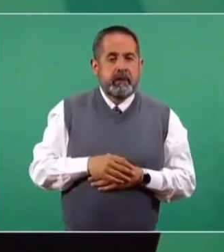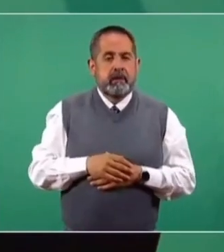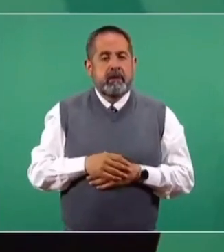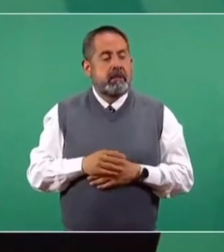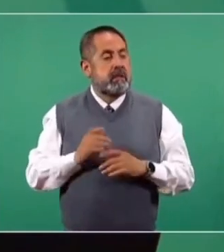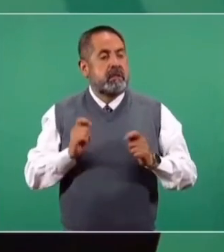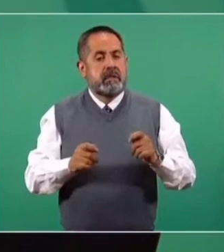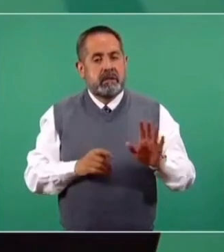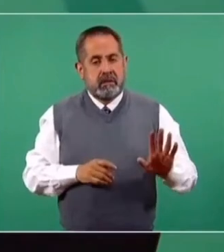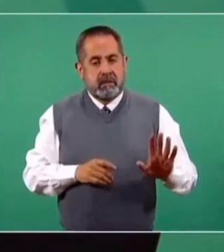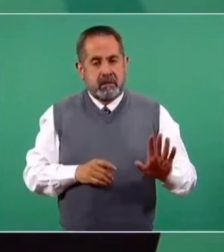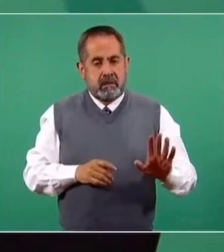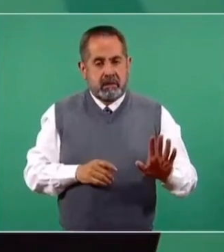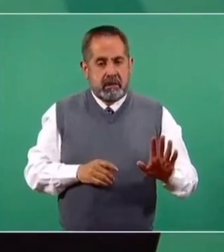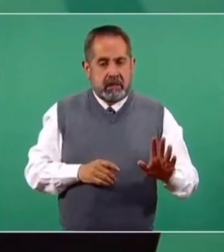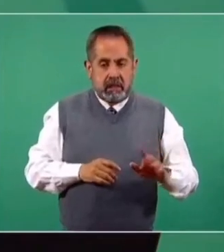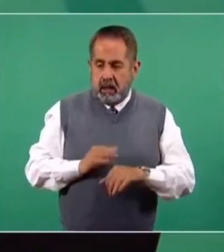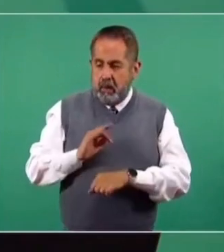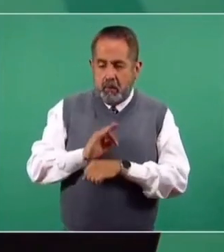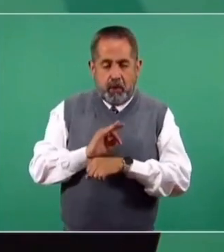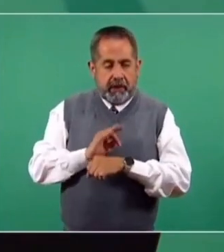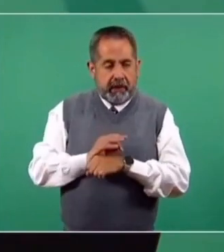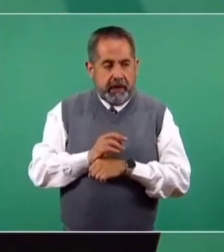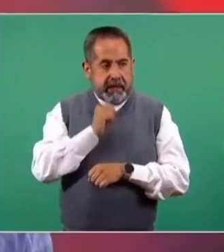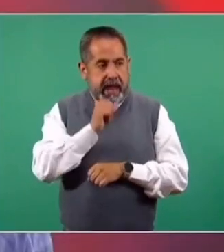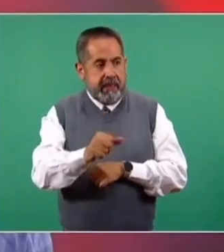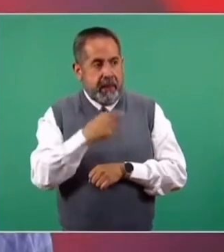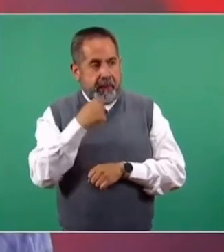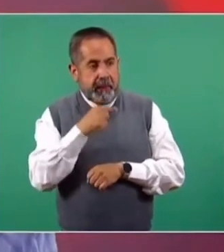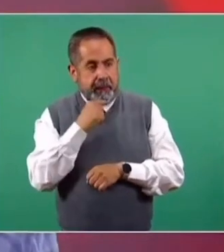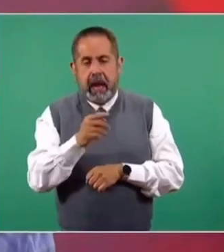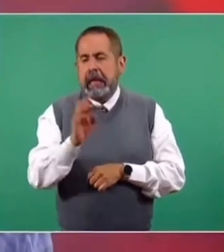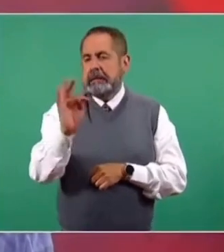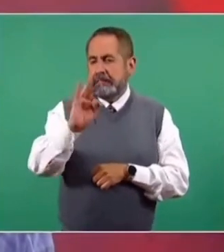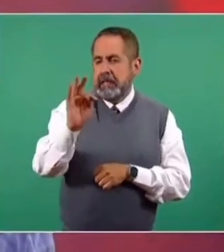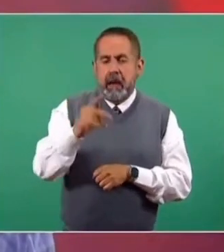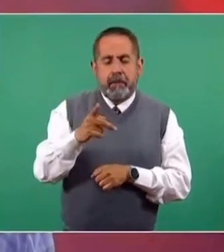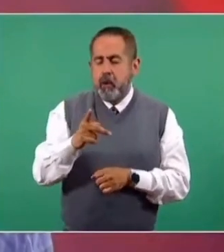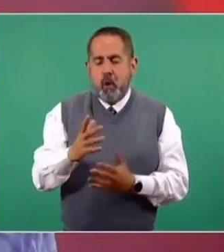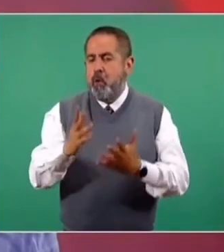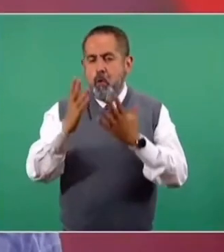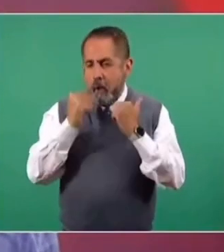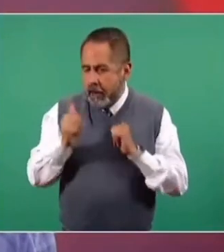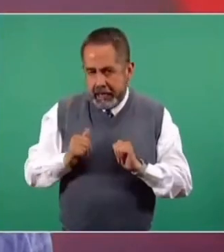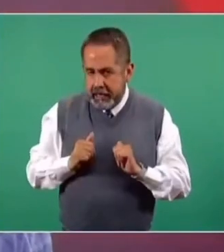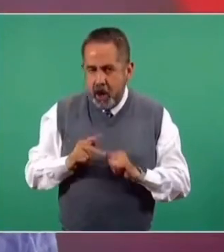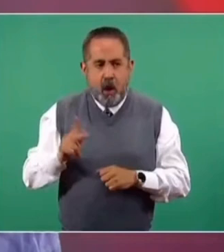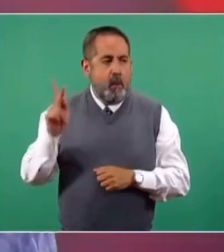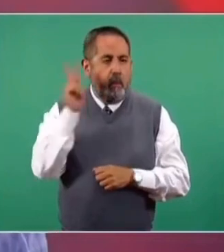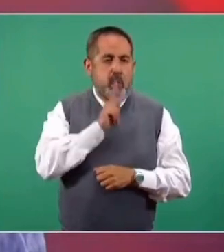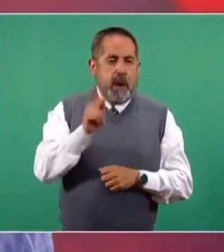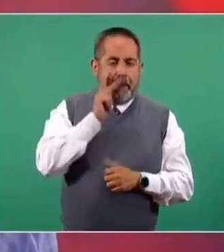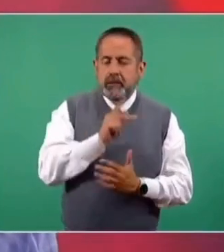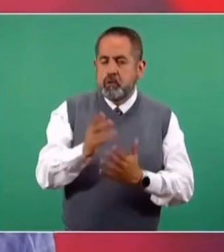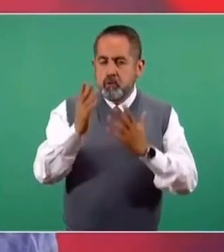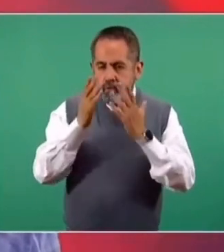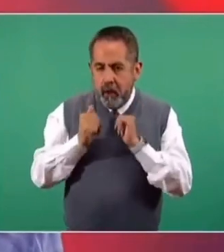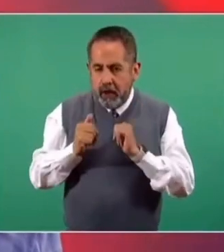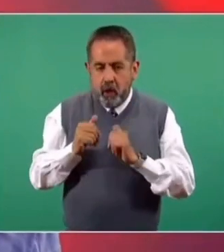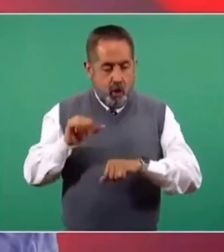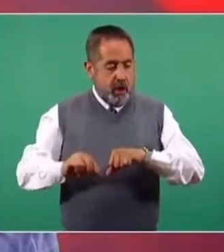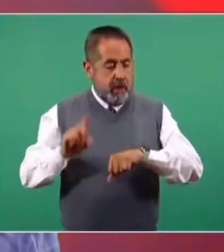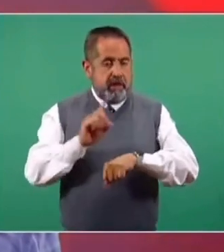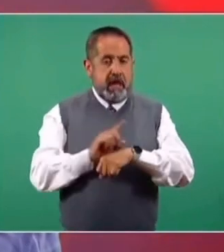al efecto protector que les produjo la vacuna. Pero no es el caso, no existe evidencia, hoy que es